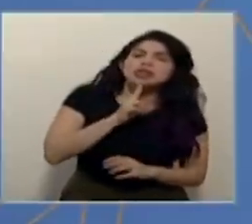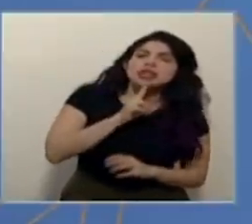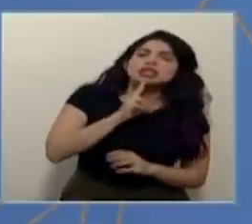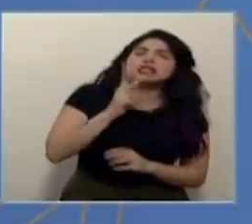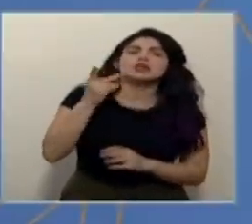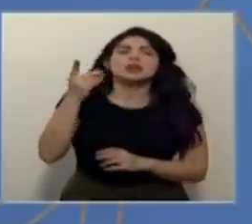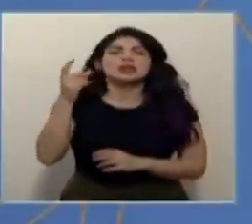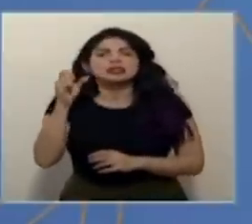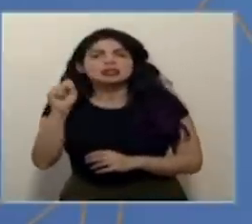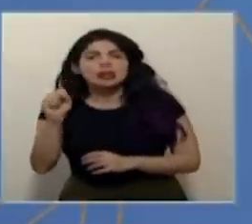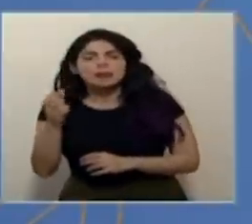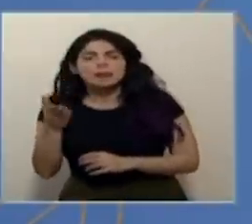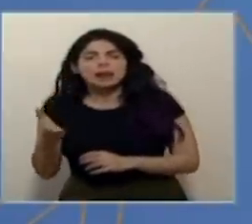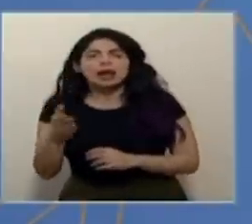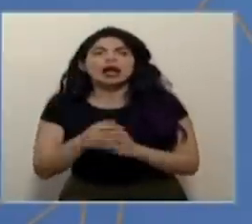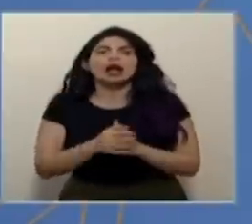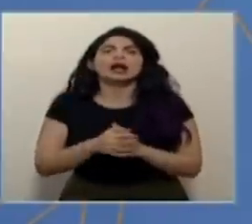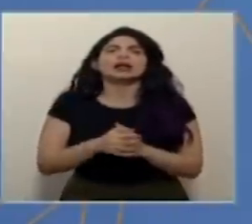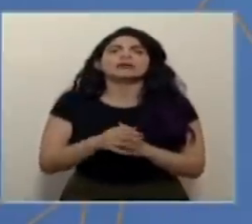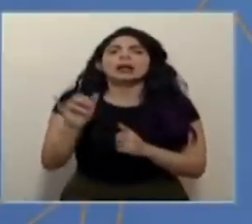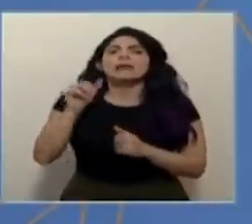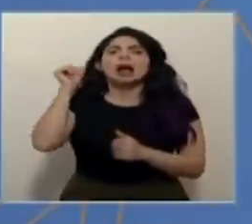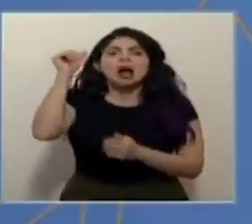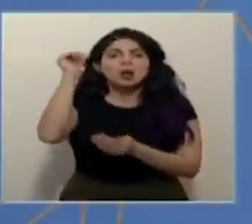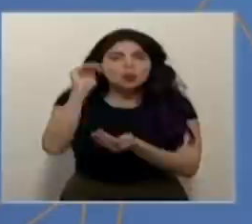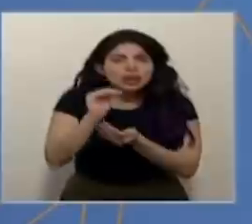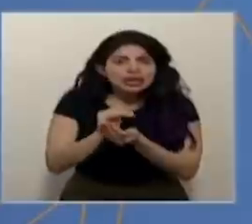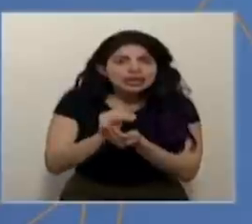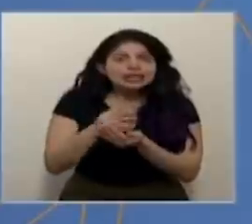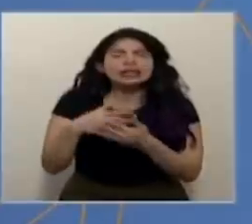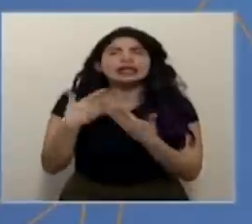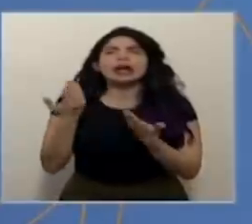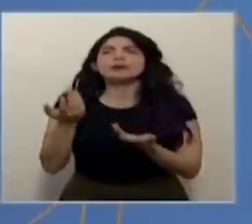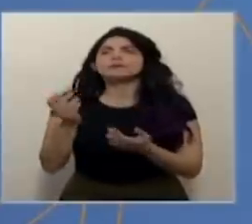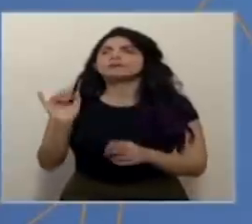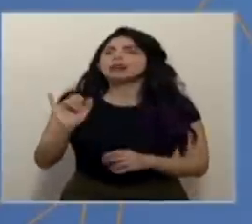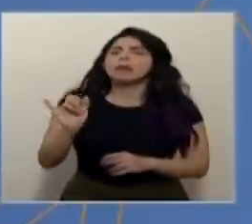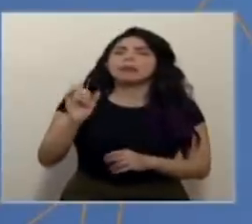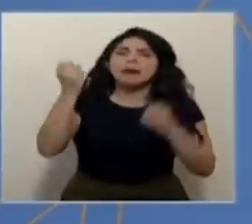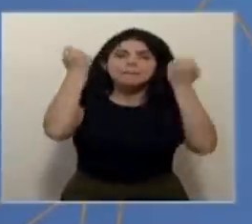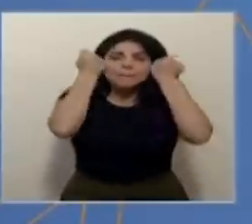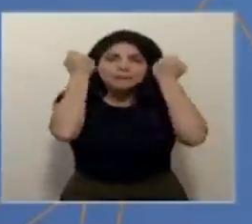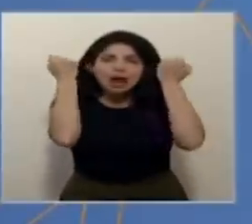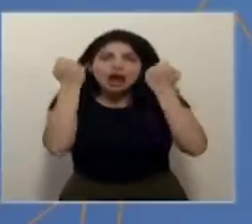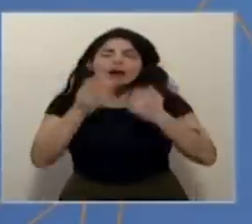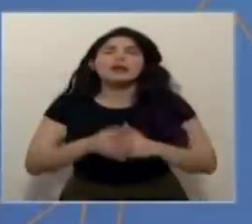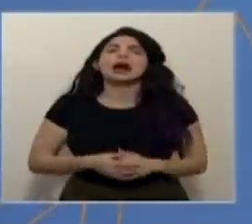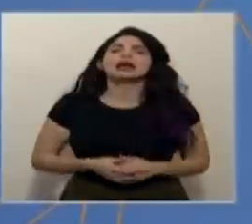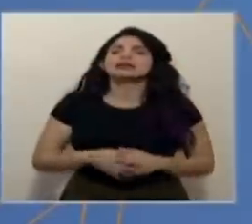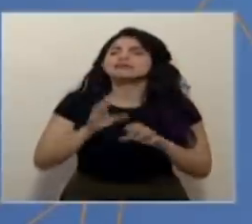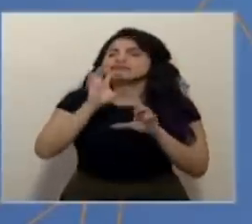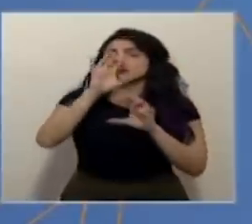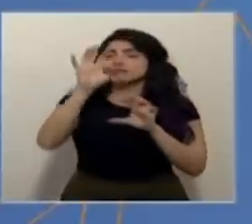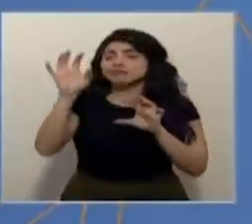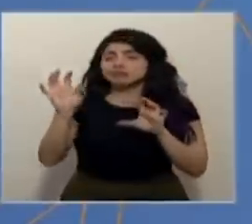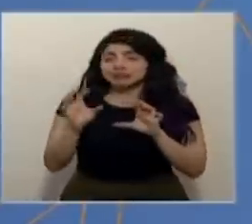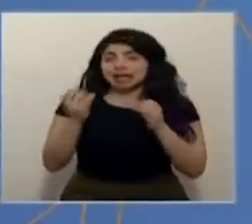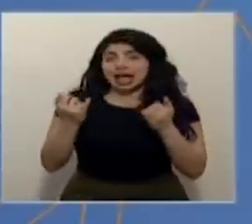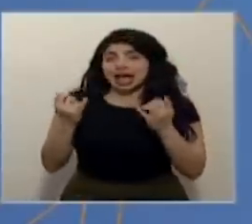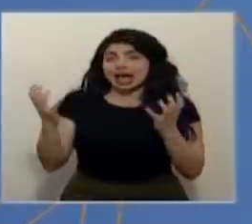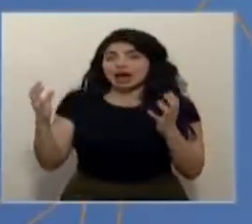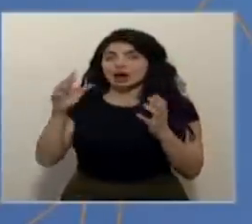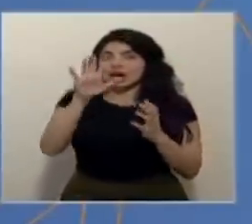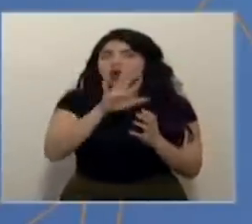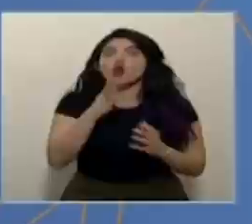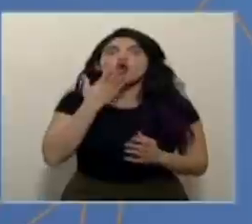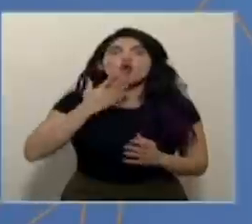Desamparados, cubre a La Juelita, cubre también Pavas. Son cantones que en estos momentos están en